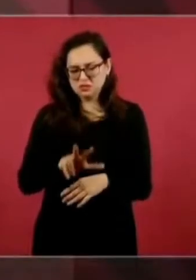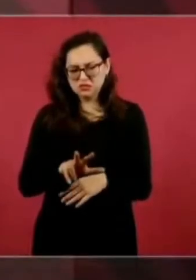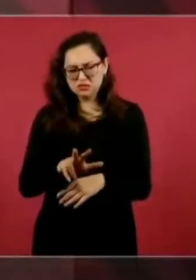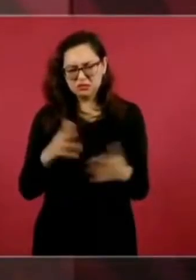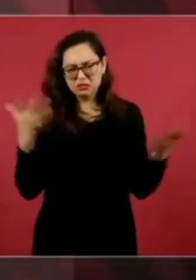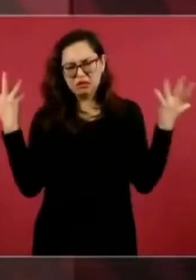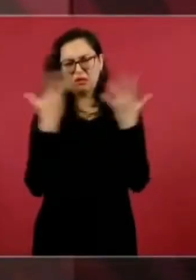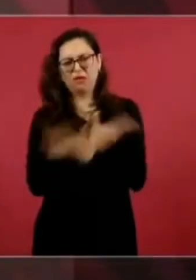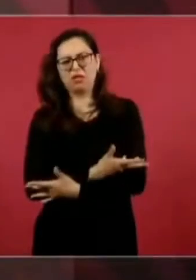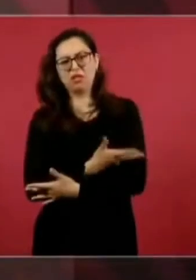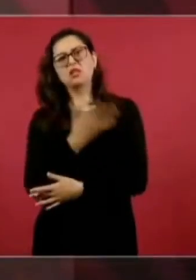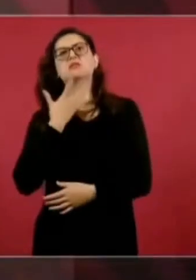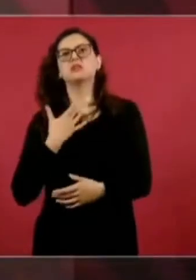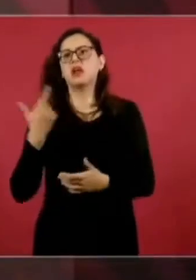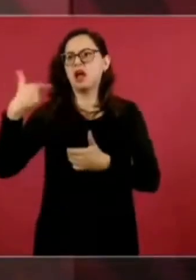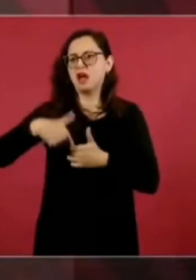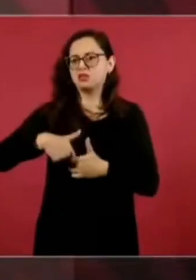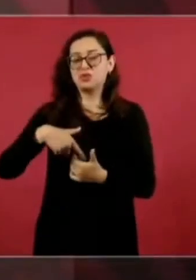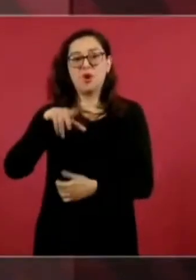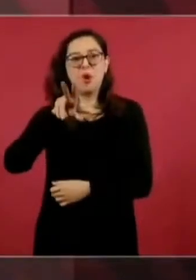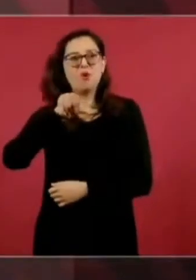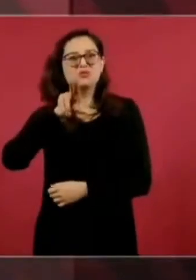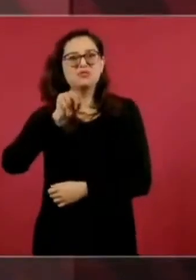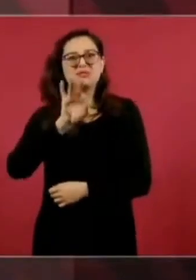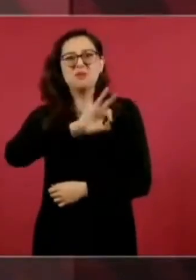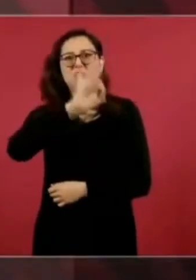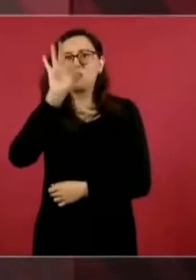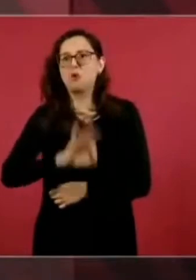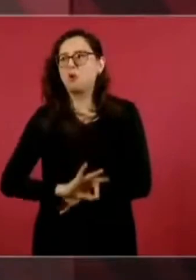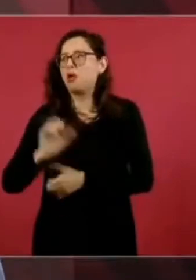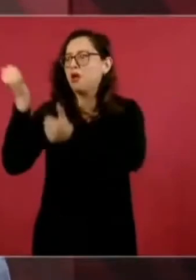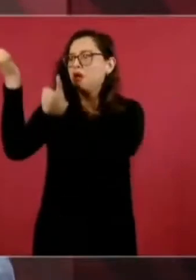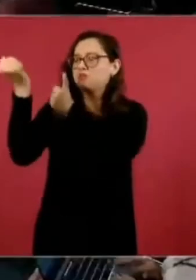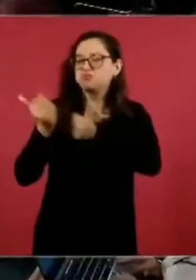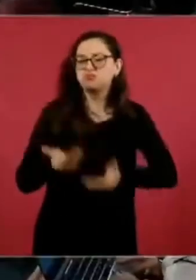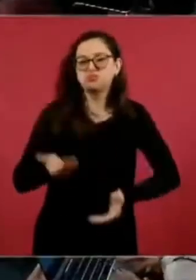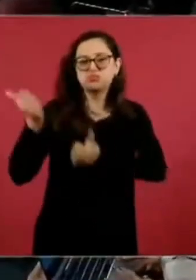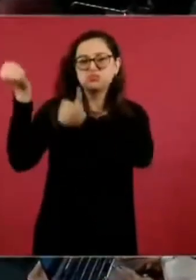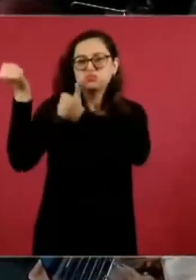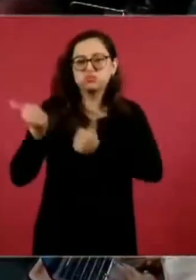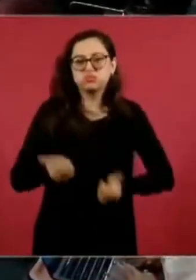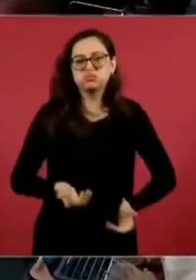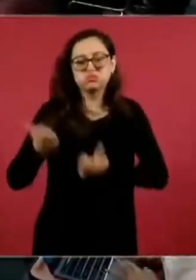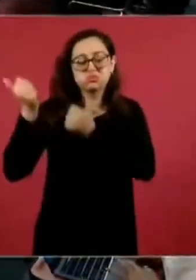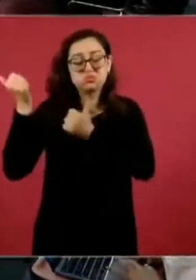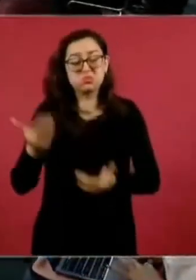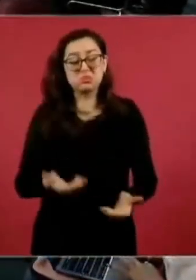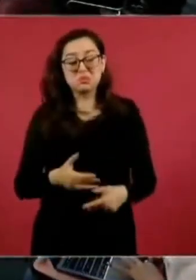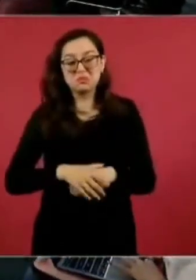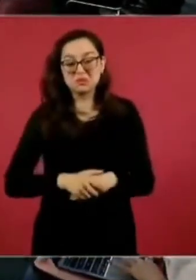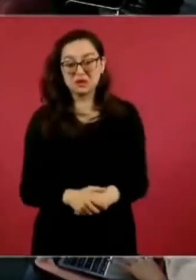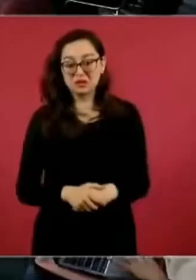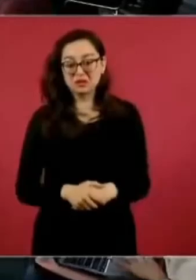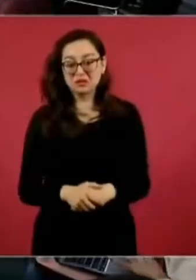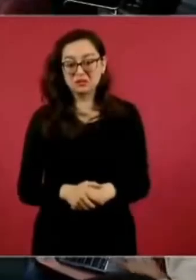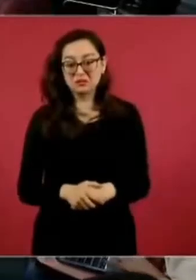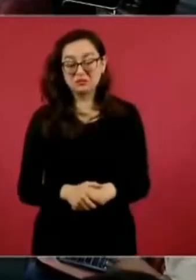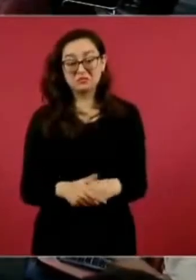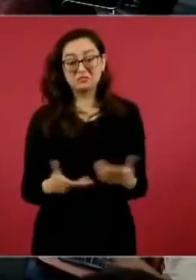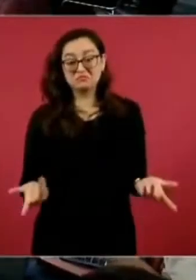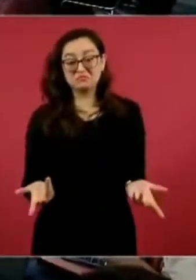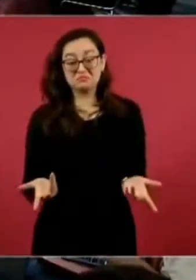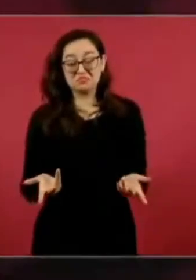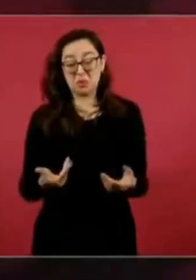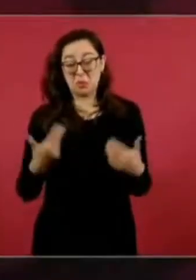que consumíamos en el país. Ahorita estaríamos importando casi